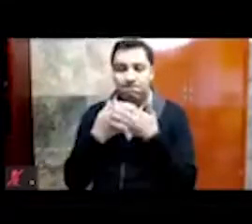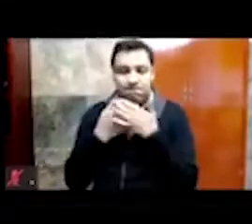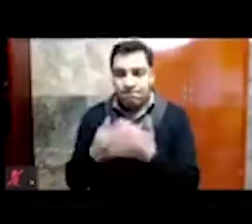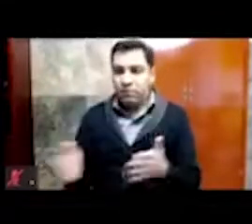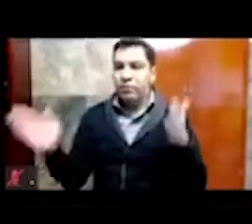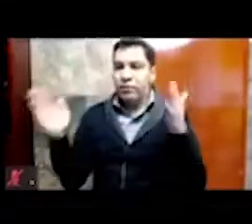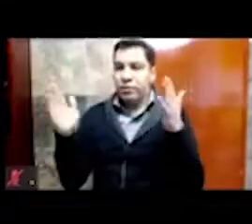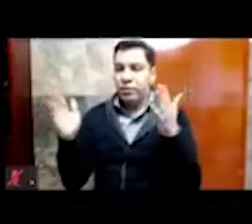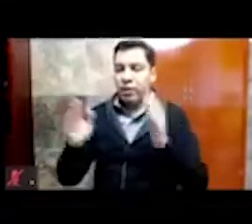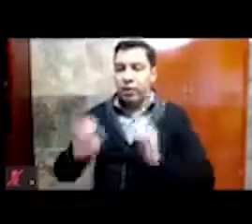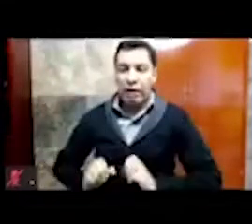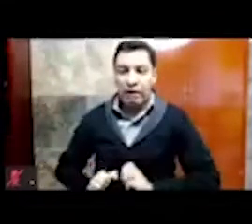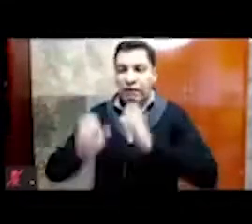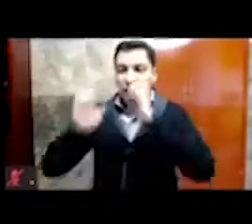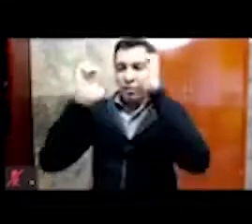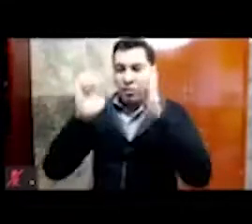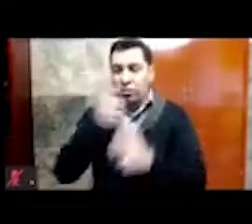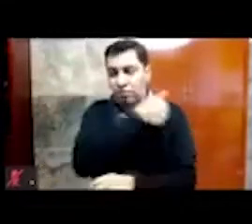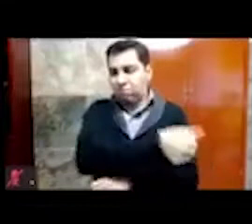estos edificios